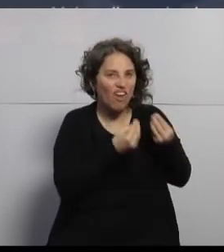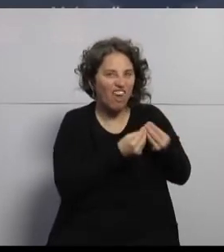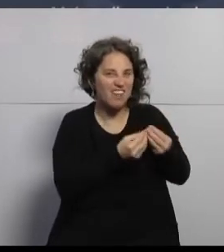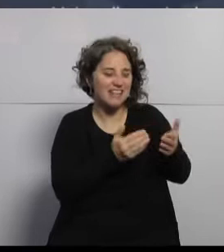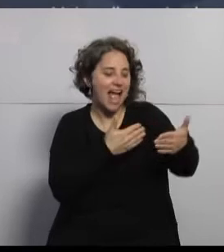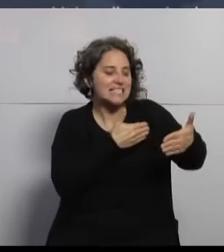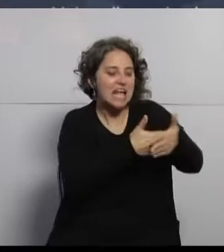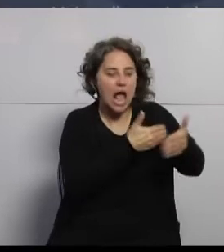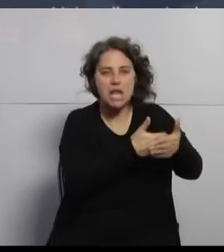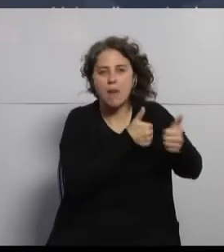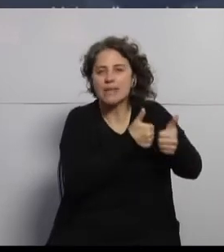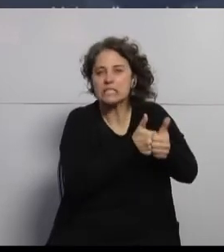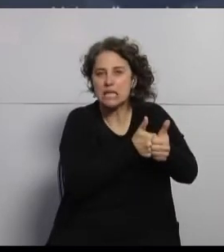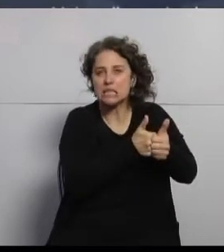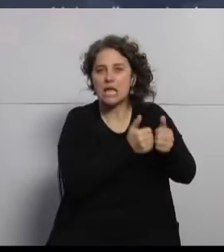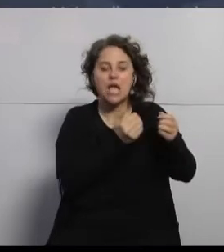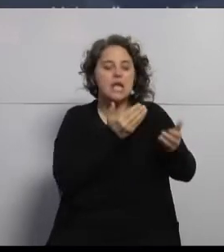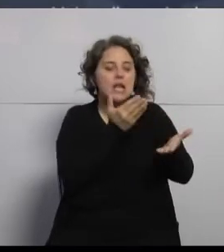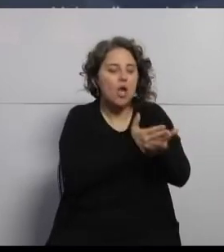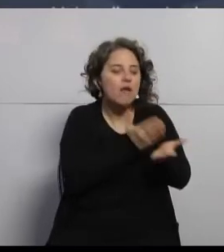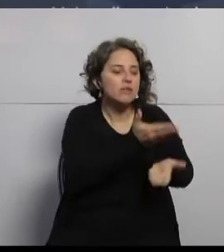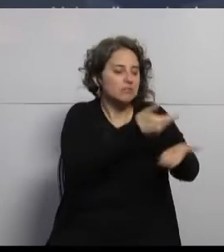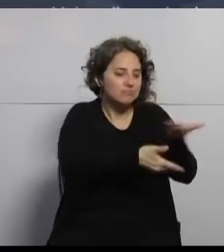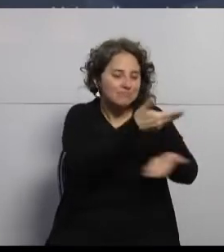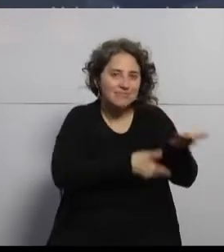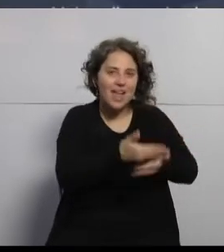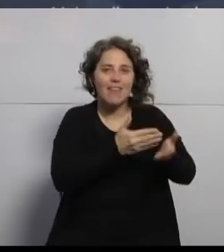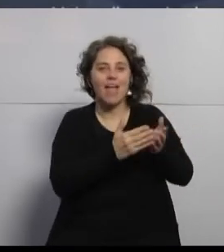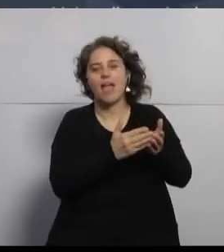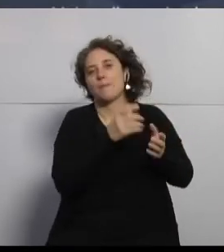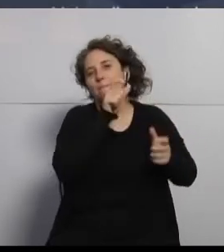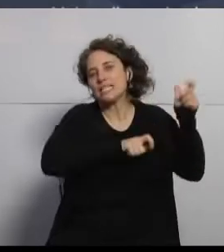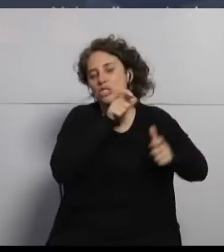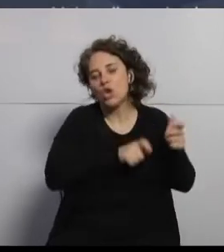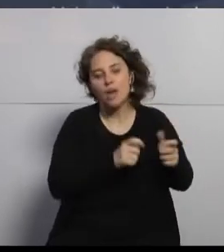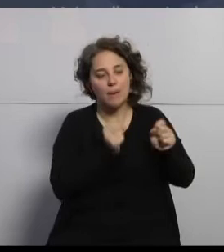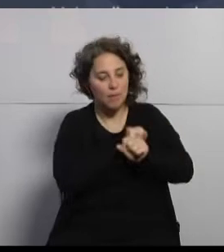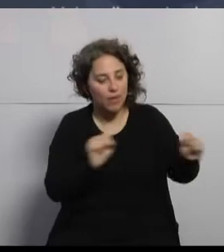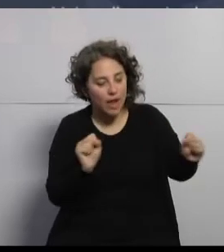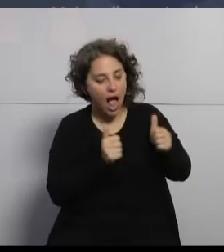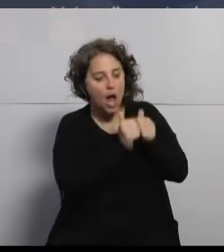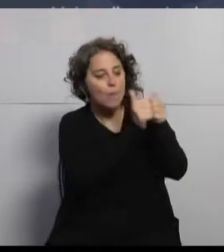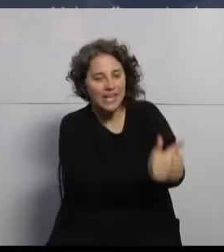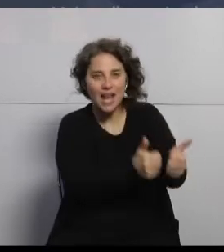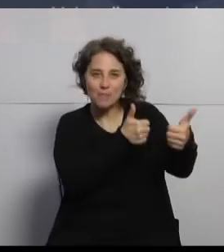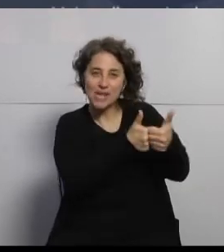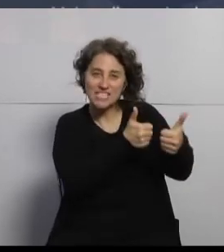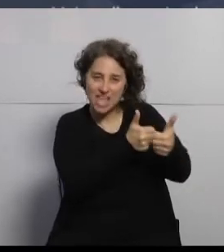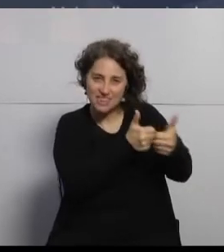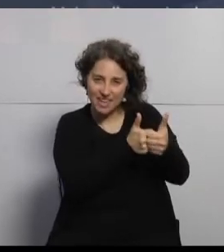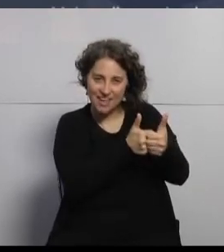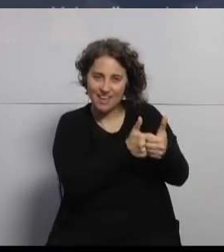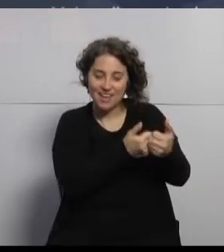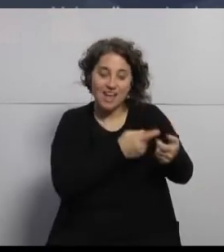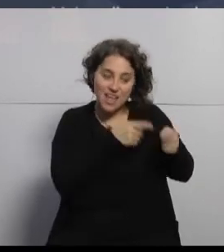cercanía y el proceso colaborativo entre las personas de atención para cubrir a esos pacientes les